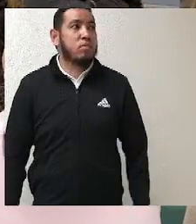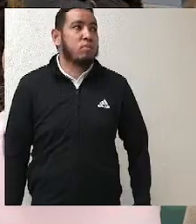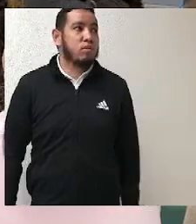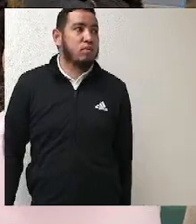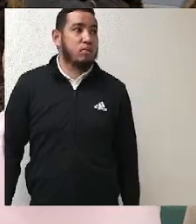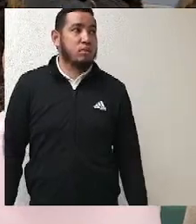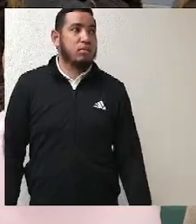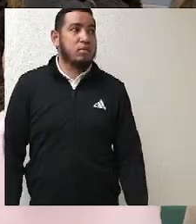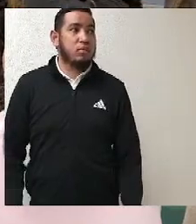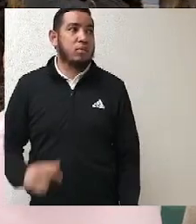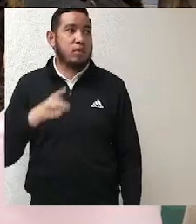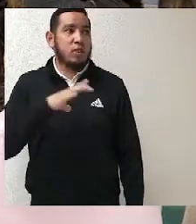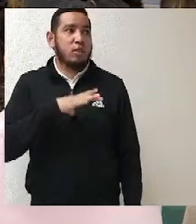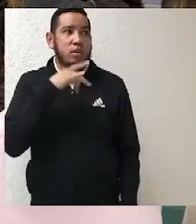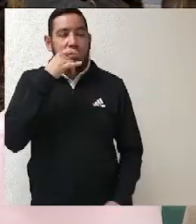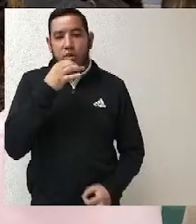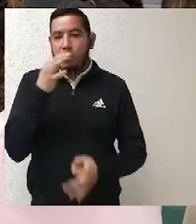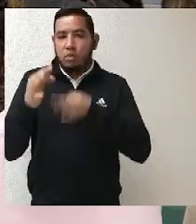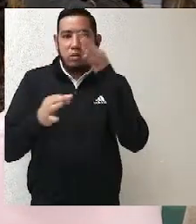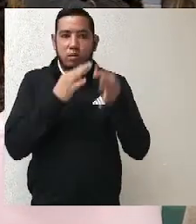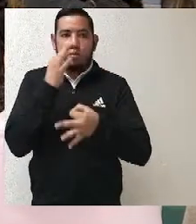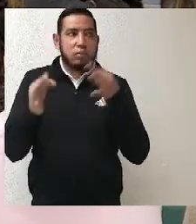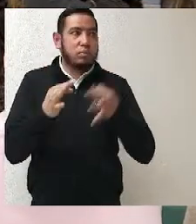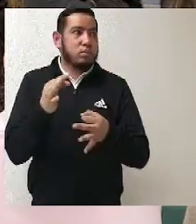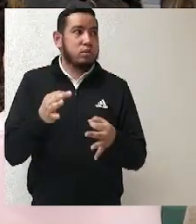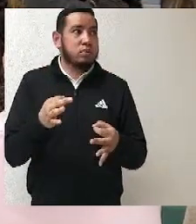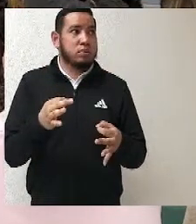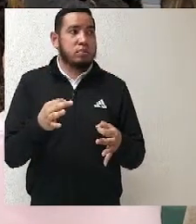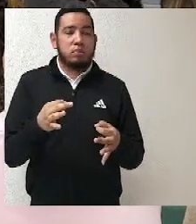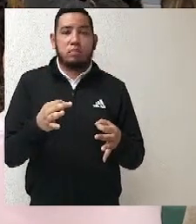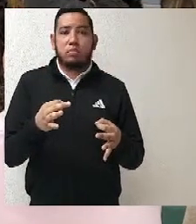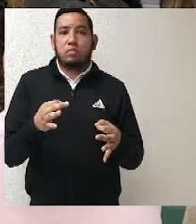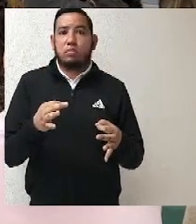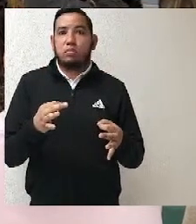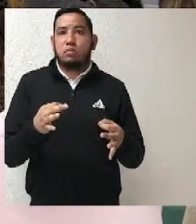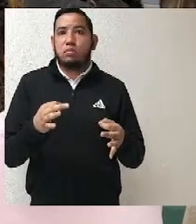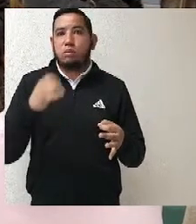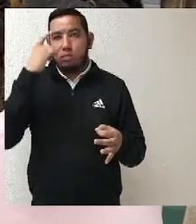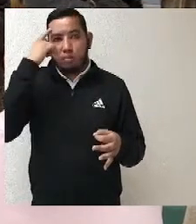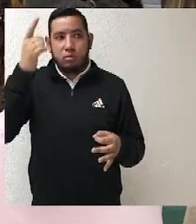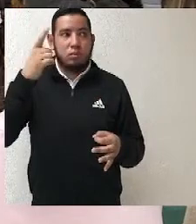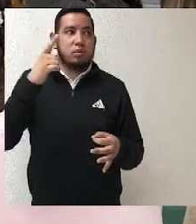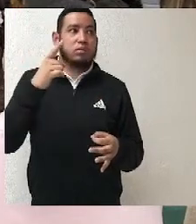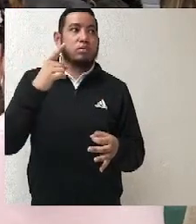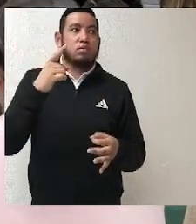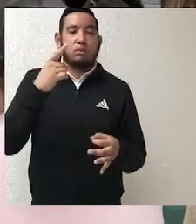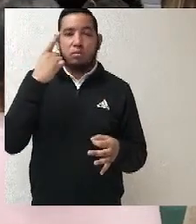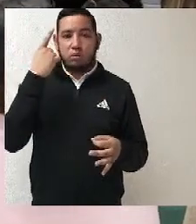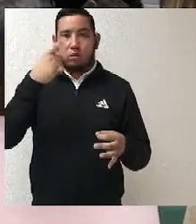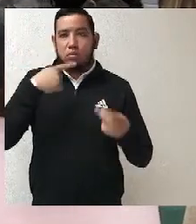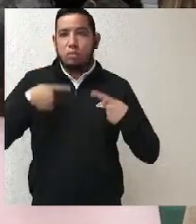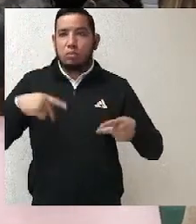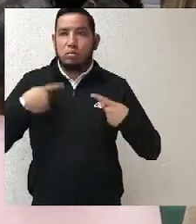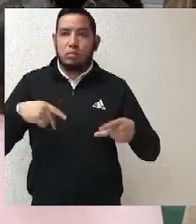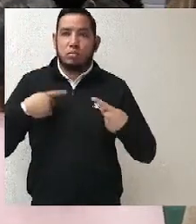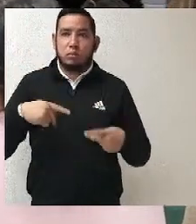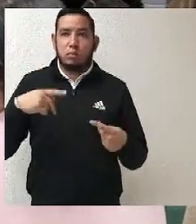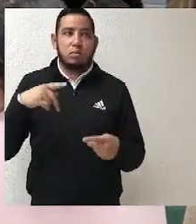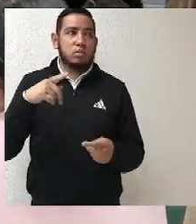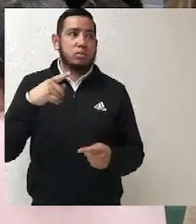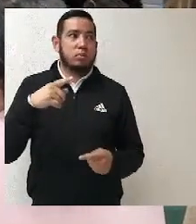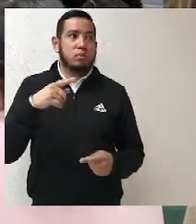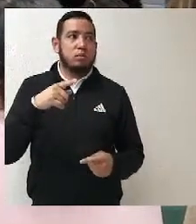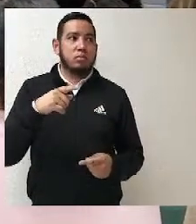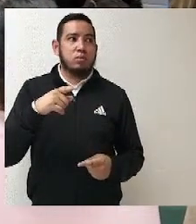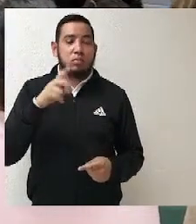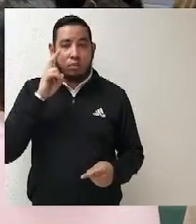Cuarta Transformación, y eso en opinión del promovente le da una ventaja respecto de los demás, inclusive había actos